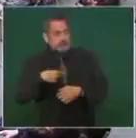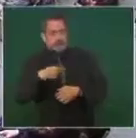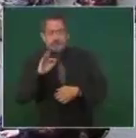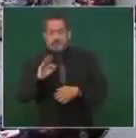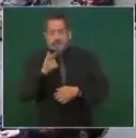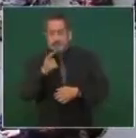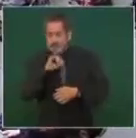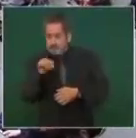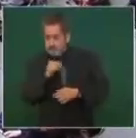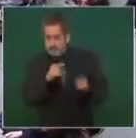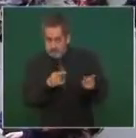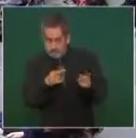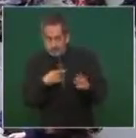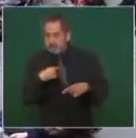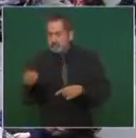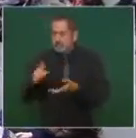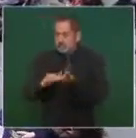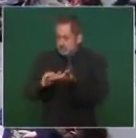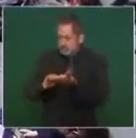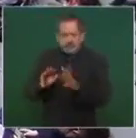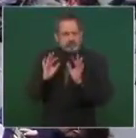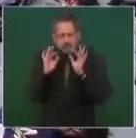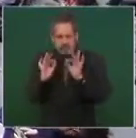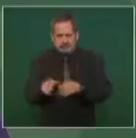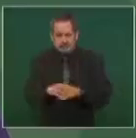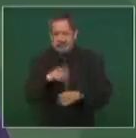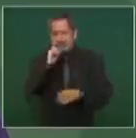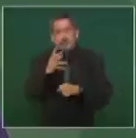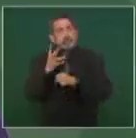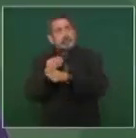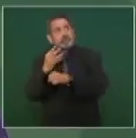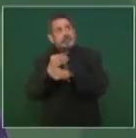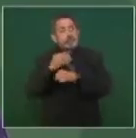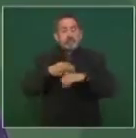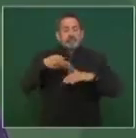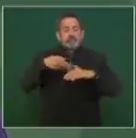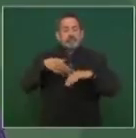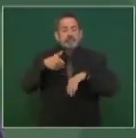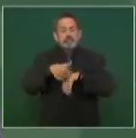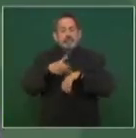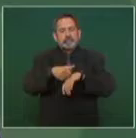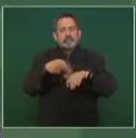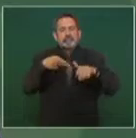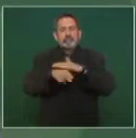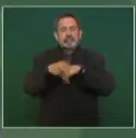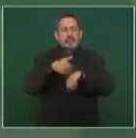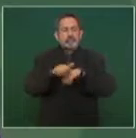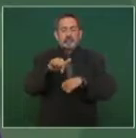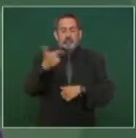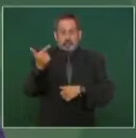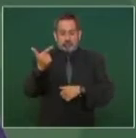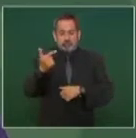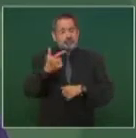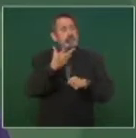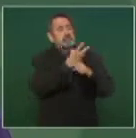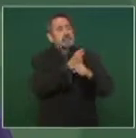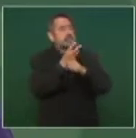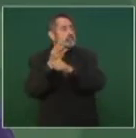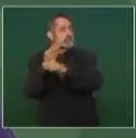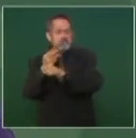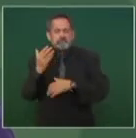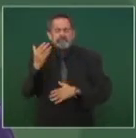y por otro lado el tema de la rehabilitación de la línea 12. Como lo hemos explicado en otras ocasiones,